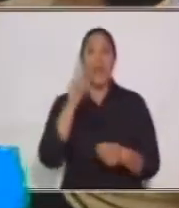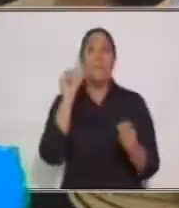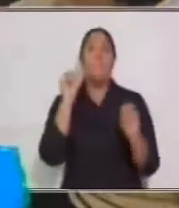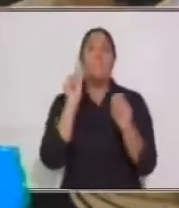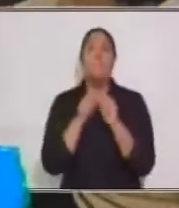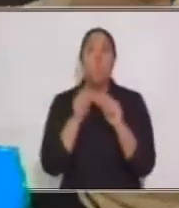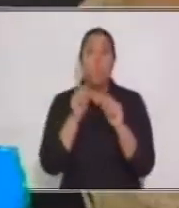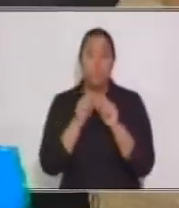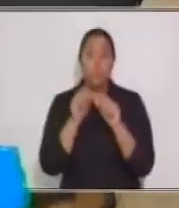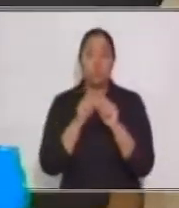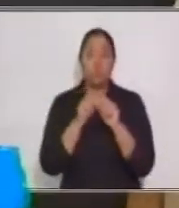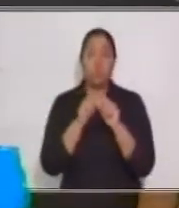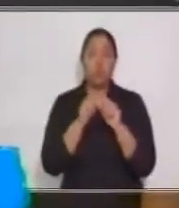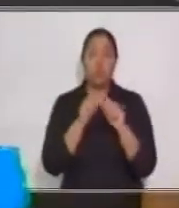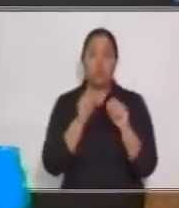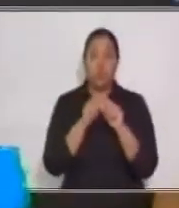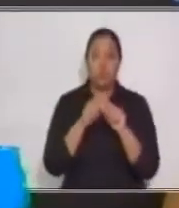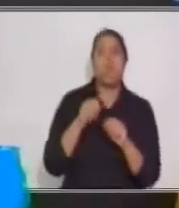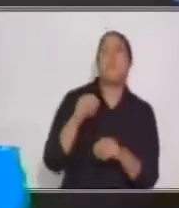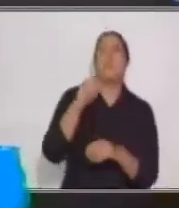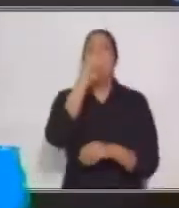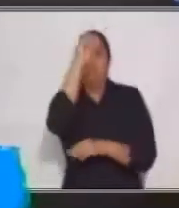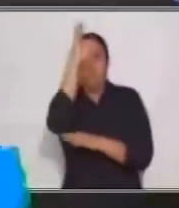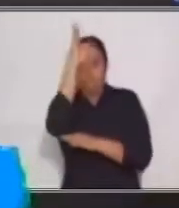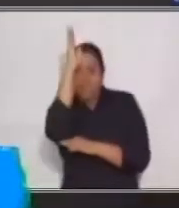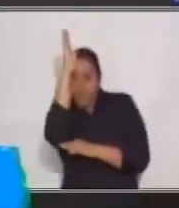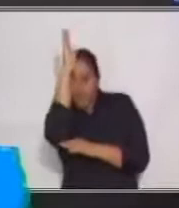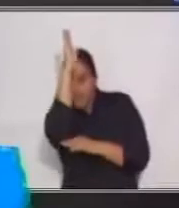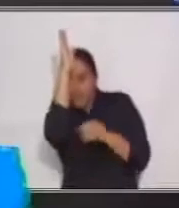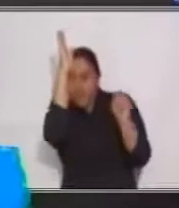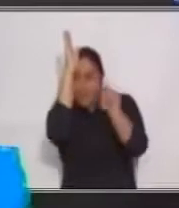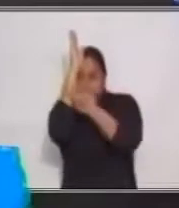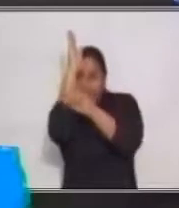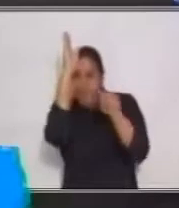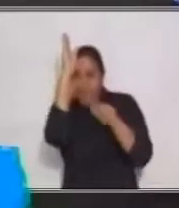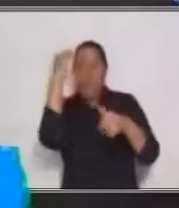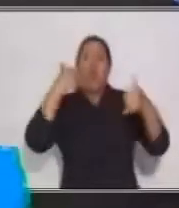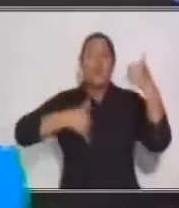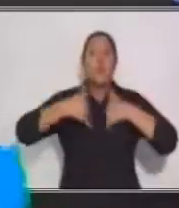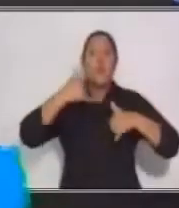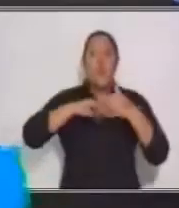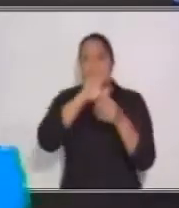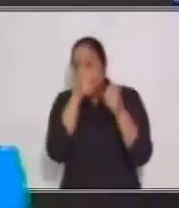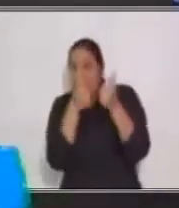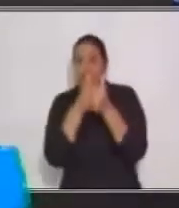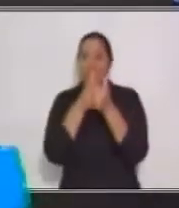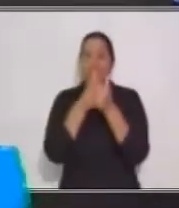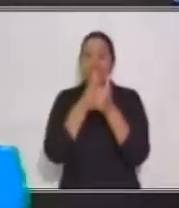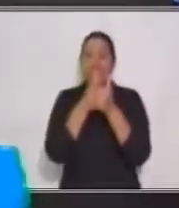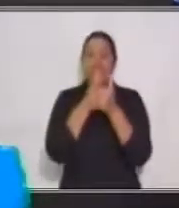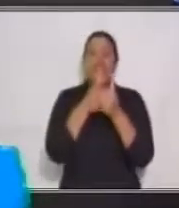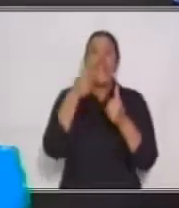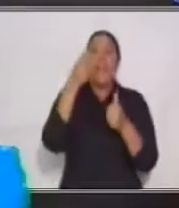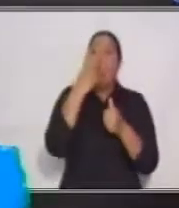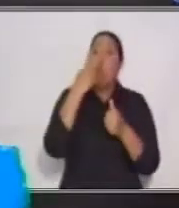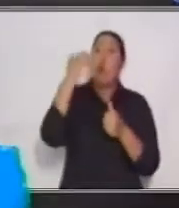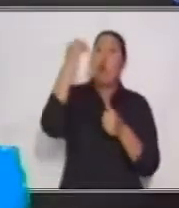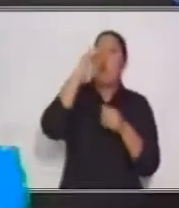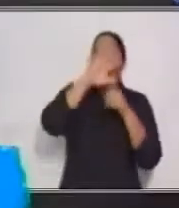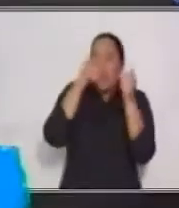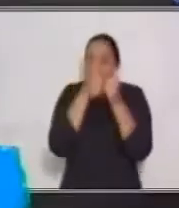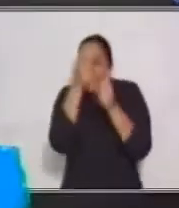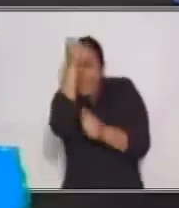Colocamos entonces nuestro punto. Ellos juegan a las escondidas. Y el lobito se escondió muy bien.